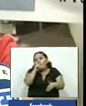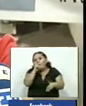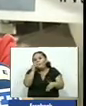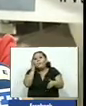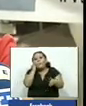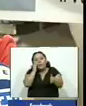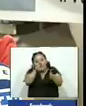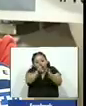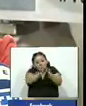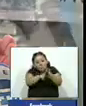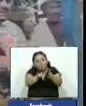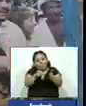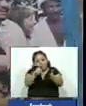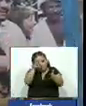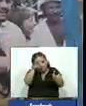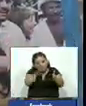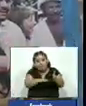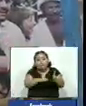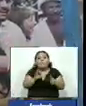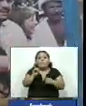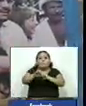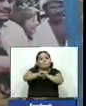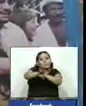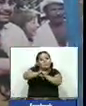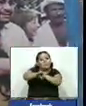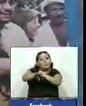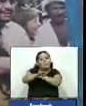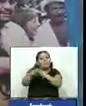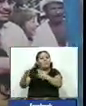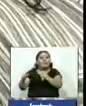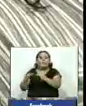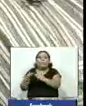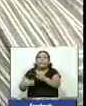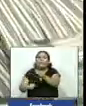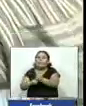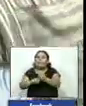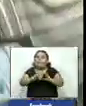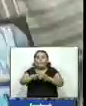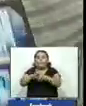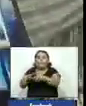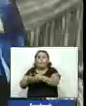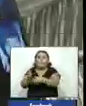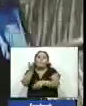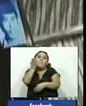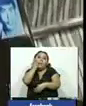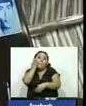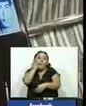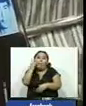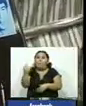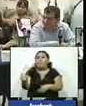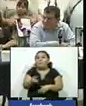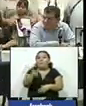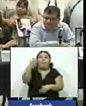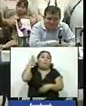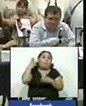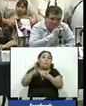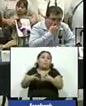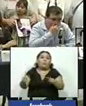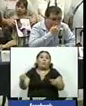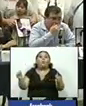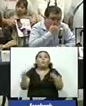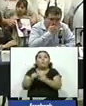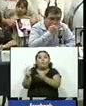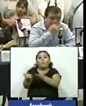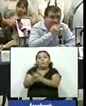con dignidad la campaña también es apoyado por diferentes comités de madres de desaparecidos y de la Universidad